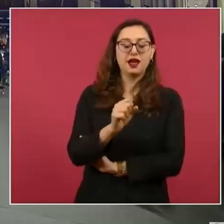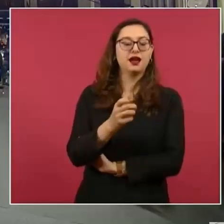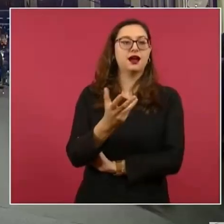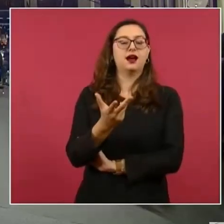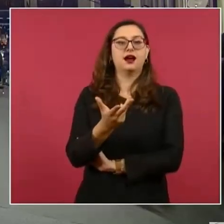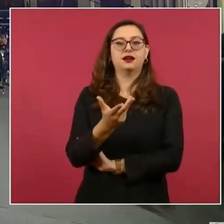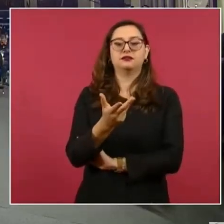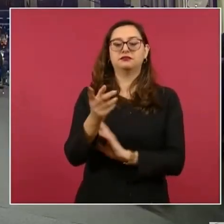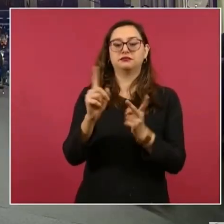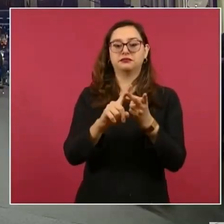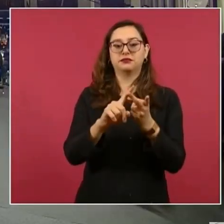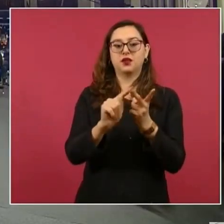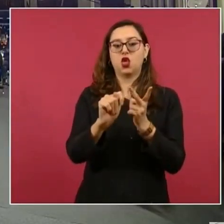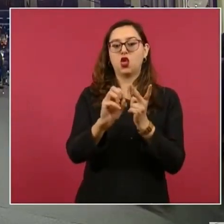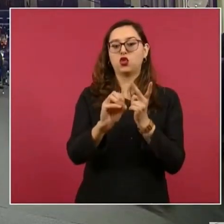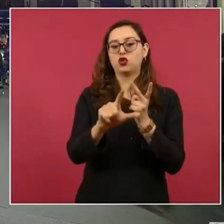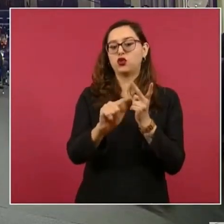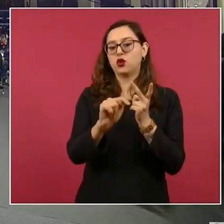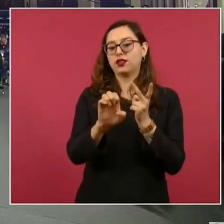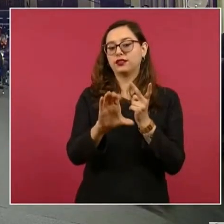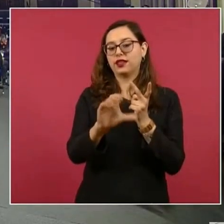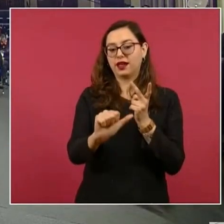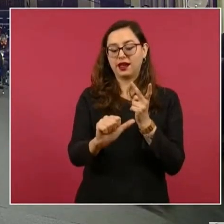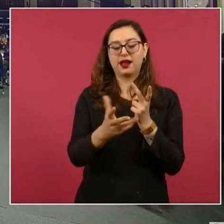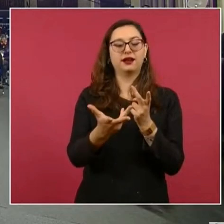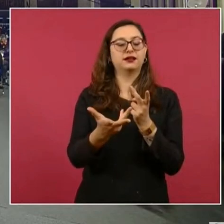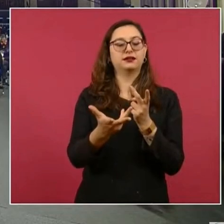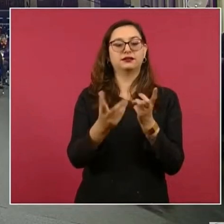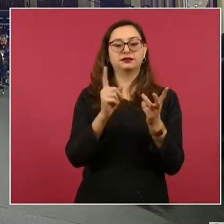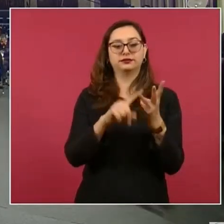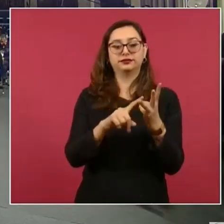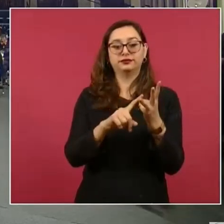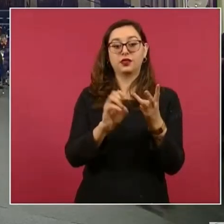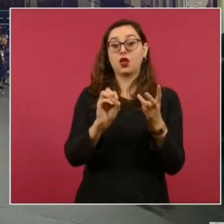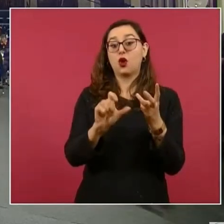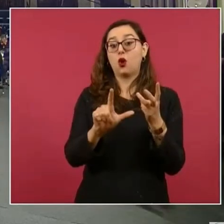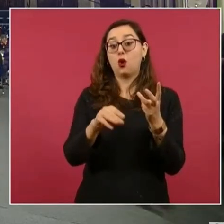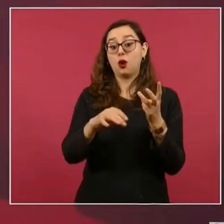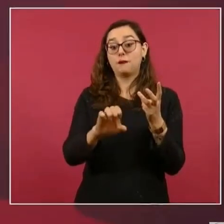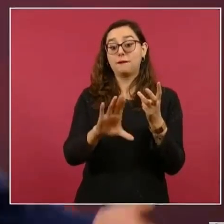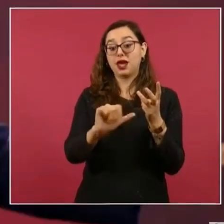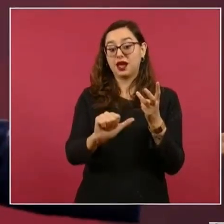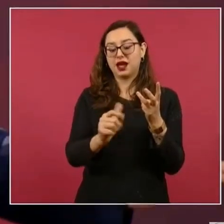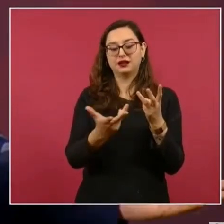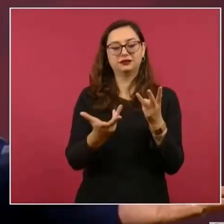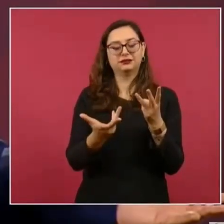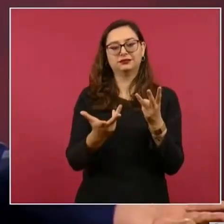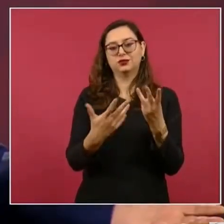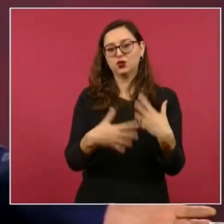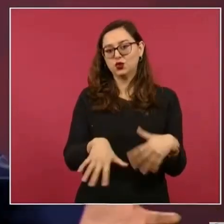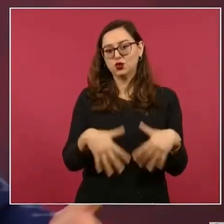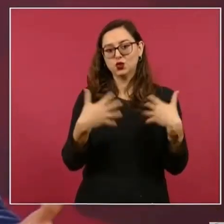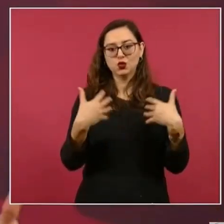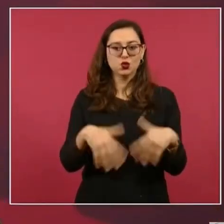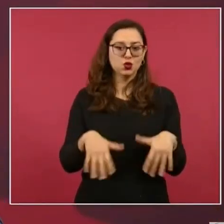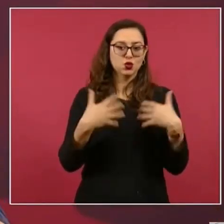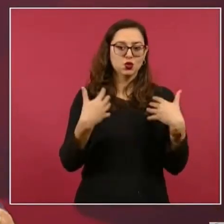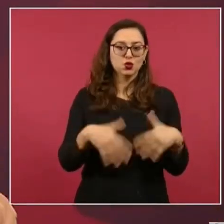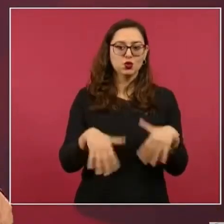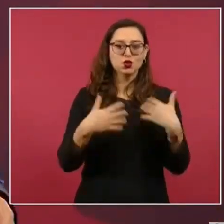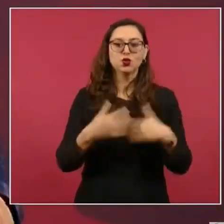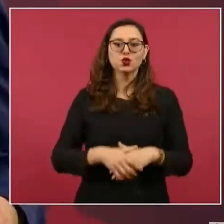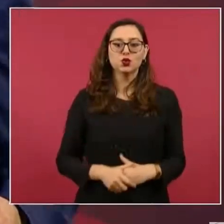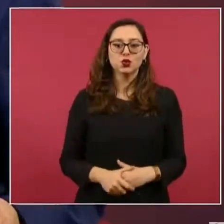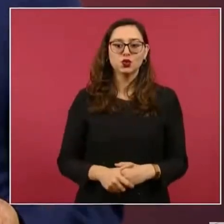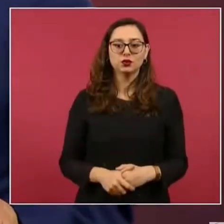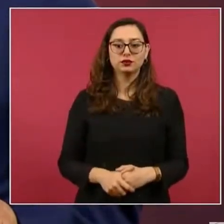la cultura zapoteca, la almeca, pero